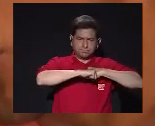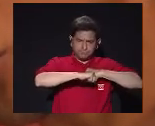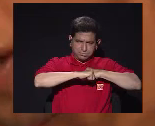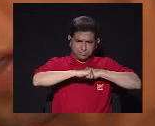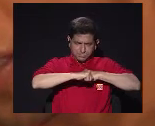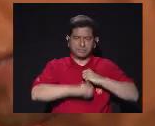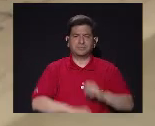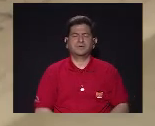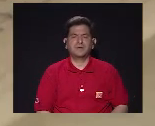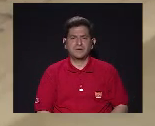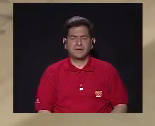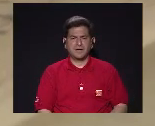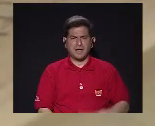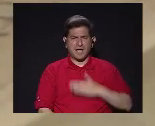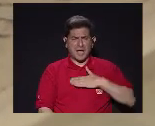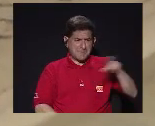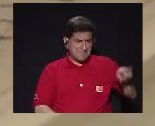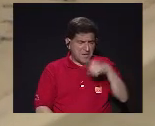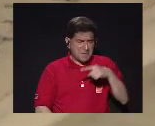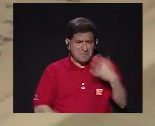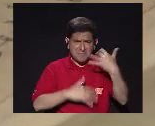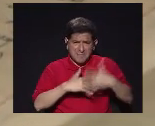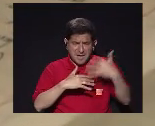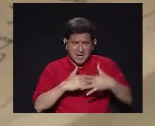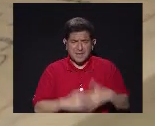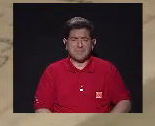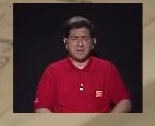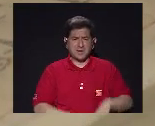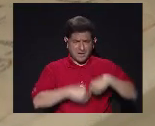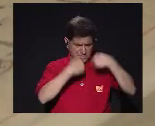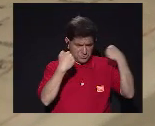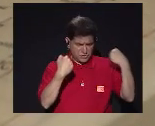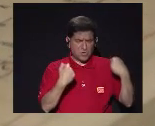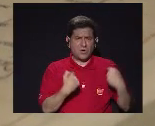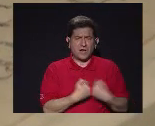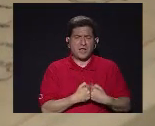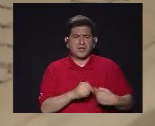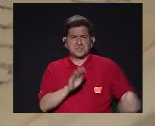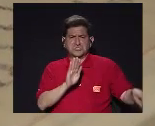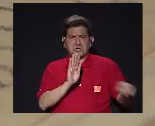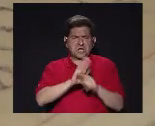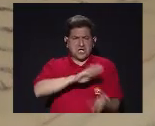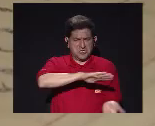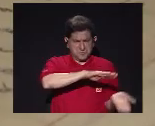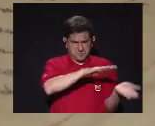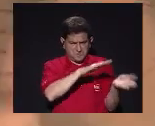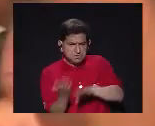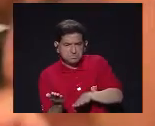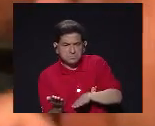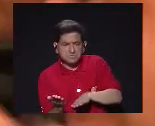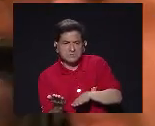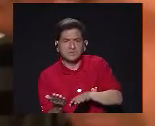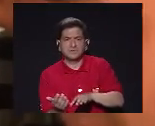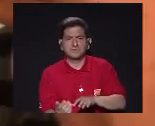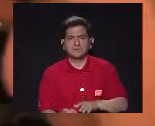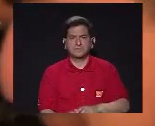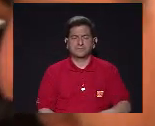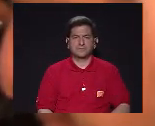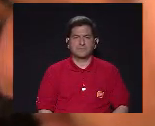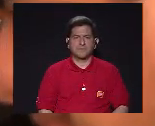forma de latido De balas Me quitan la sangre Que mi corazón Al dar latidos Se niega A la muerte